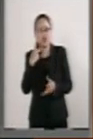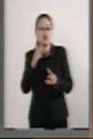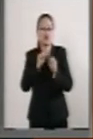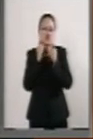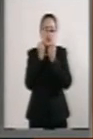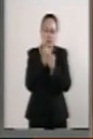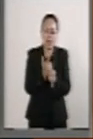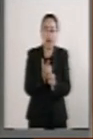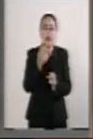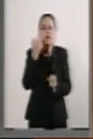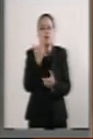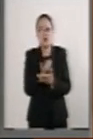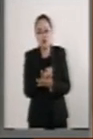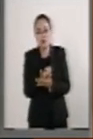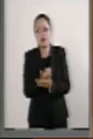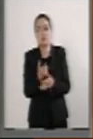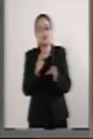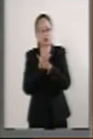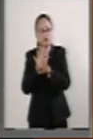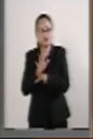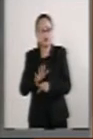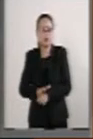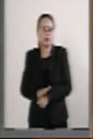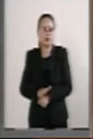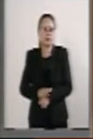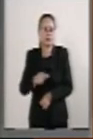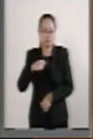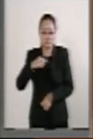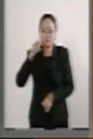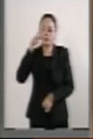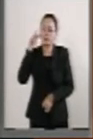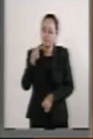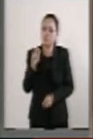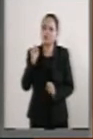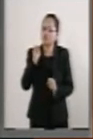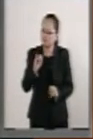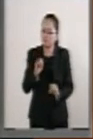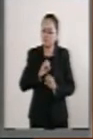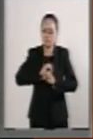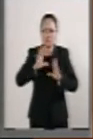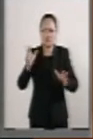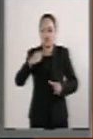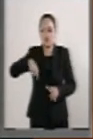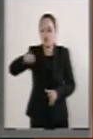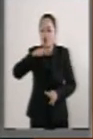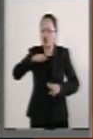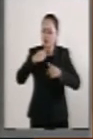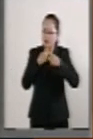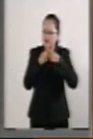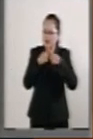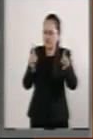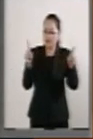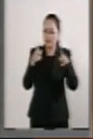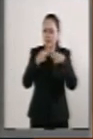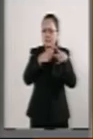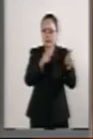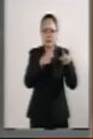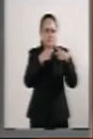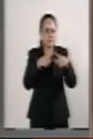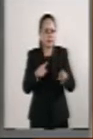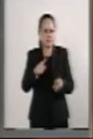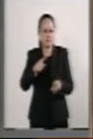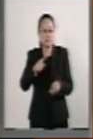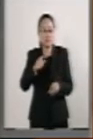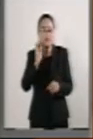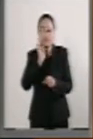nuestra personalidad. Y yo sí he visto cómo todos somos diferentes. Yo estoy seguro que somos